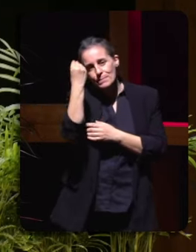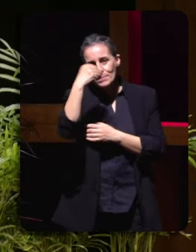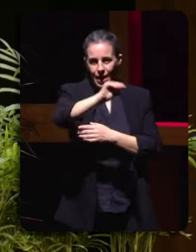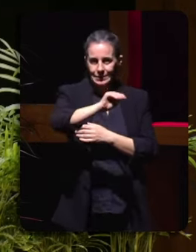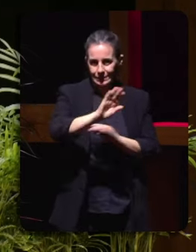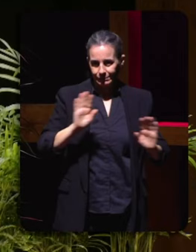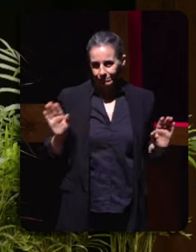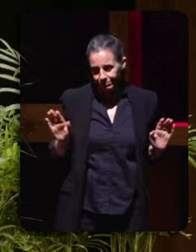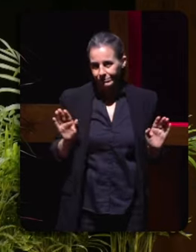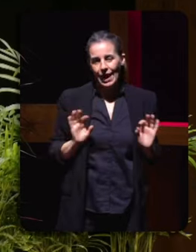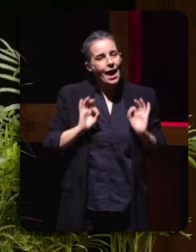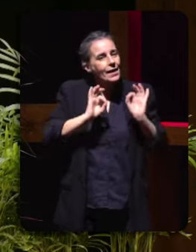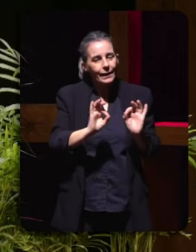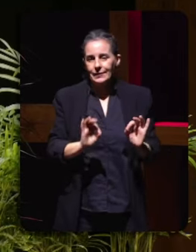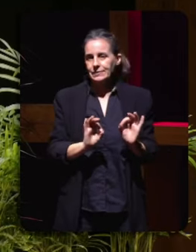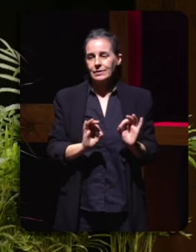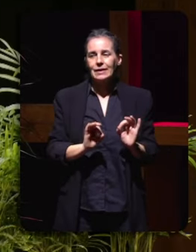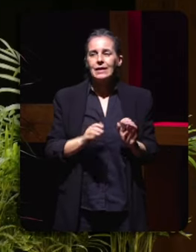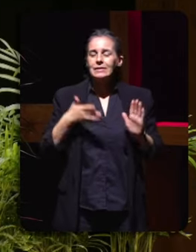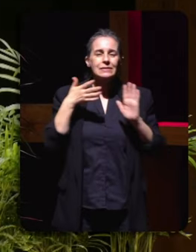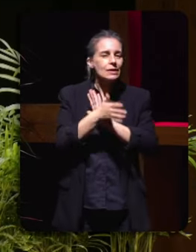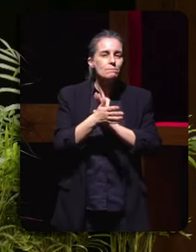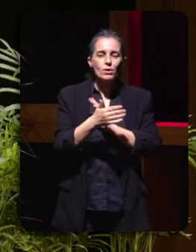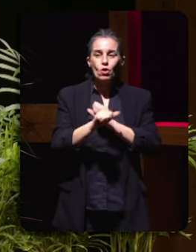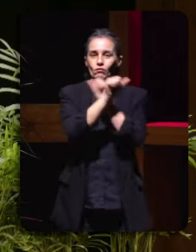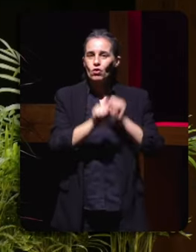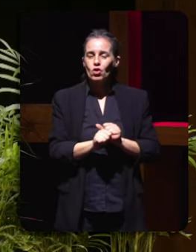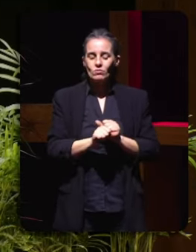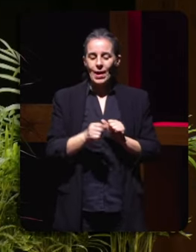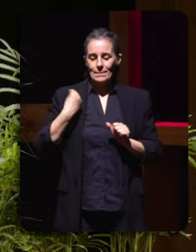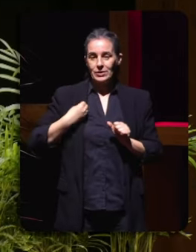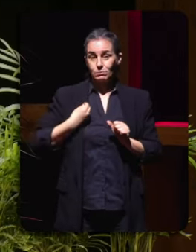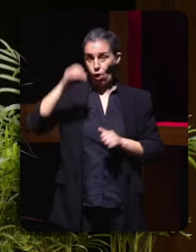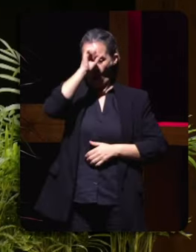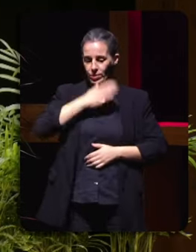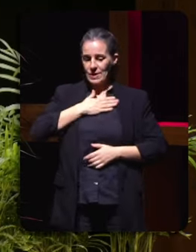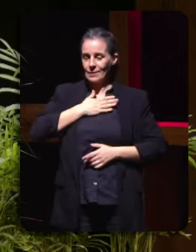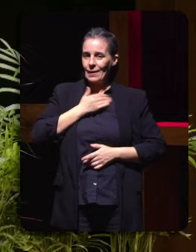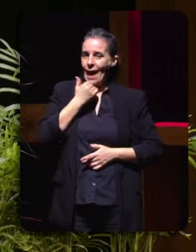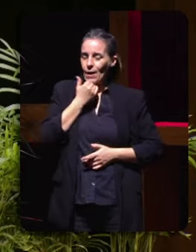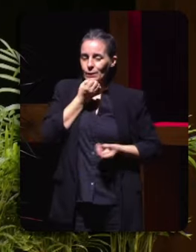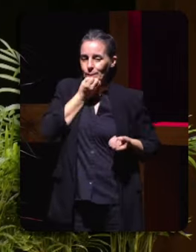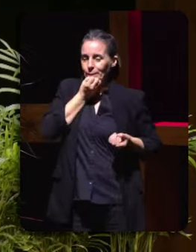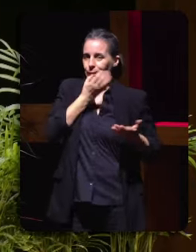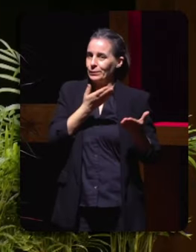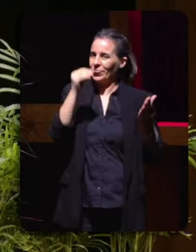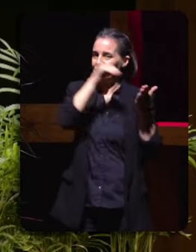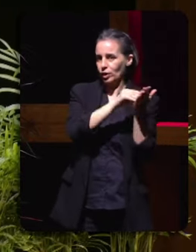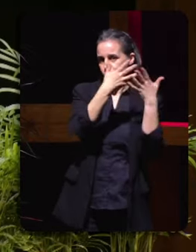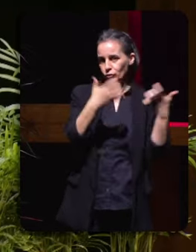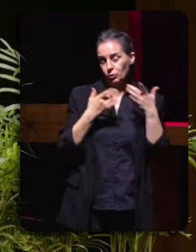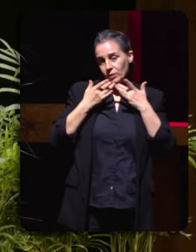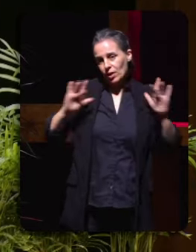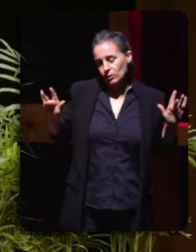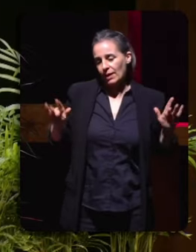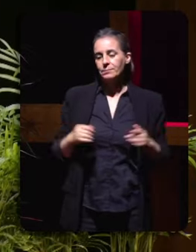total. Digamos que sempre hai unha forma de traslucir a nosa propia opinión. Eu fixen durante moitos anos información